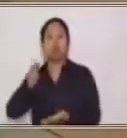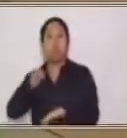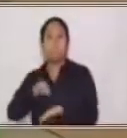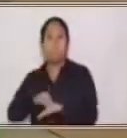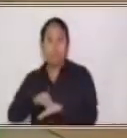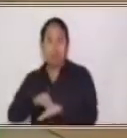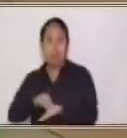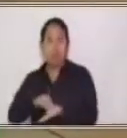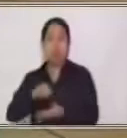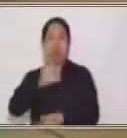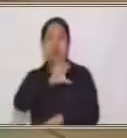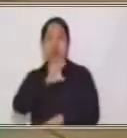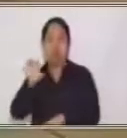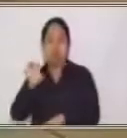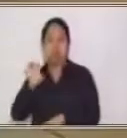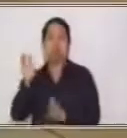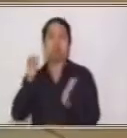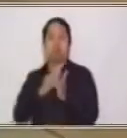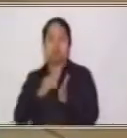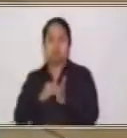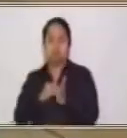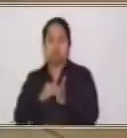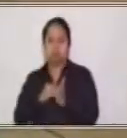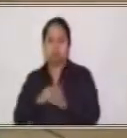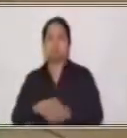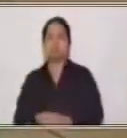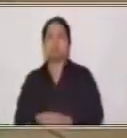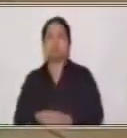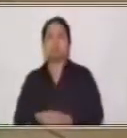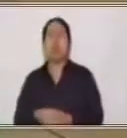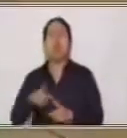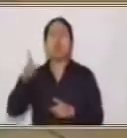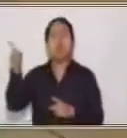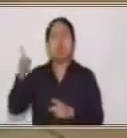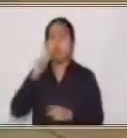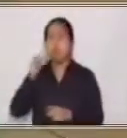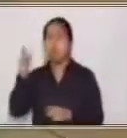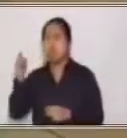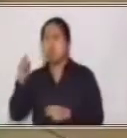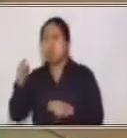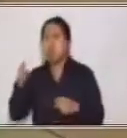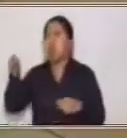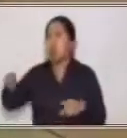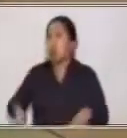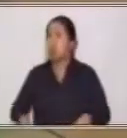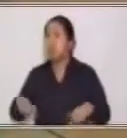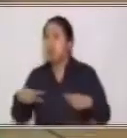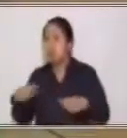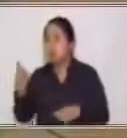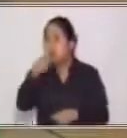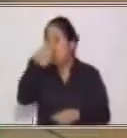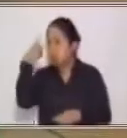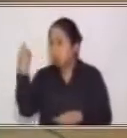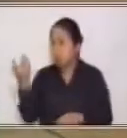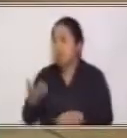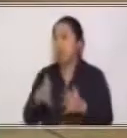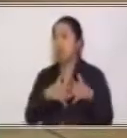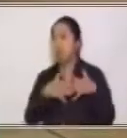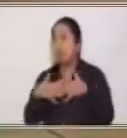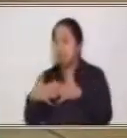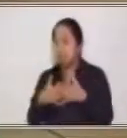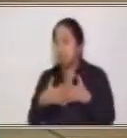Muy bien, el señor García sin duda se encuentra allá en Estados Unidos por un tiempo trabajando, y